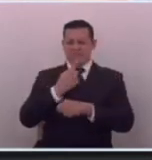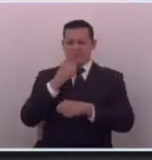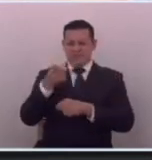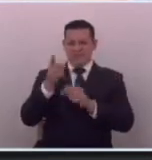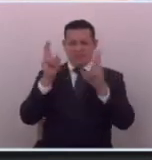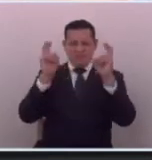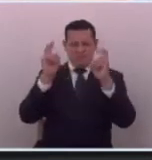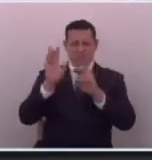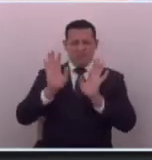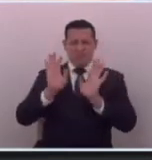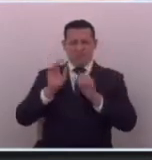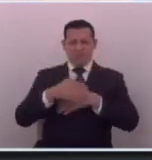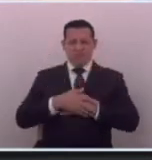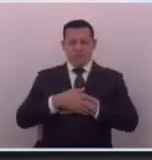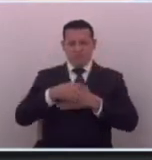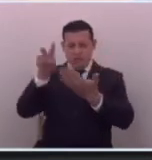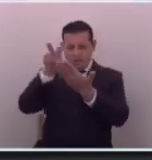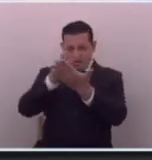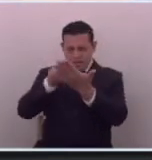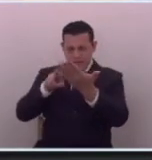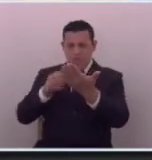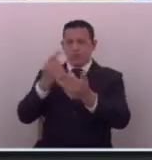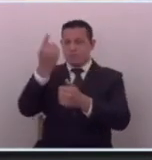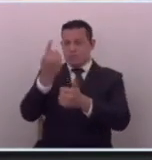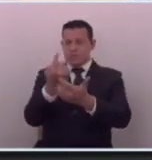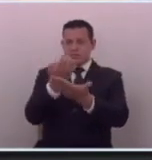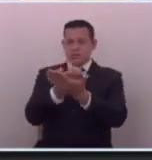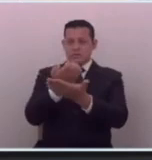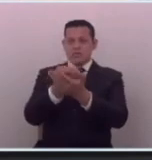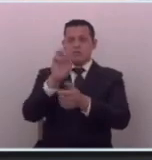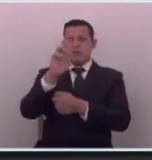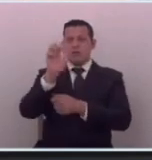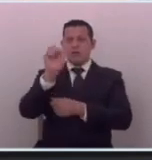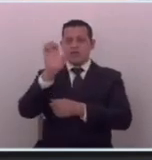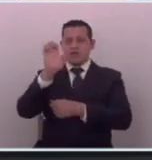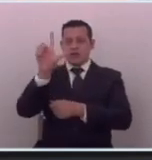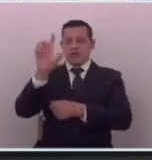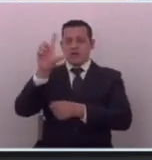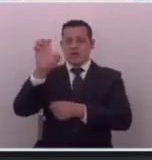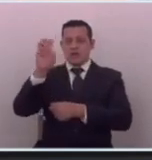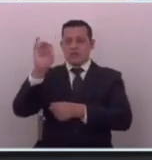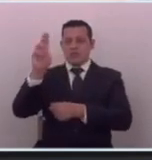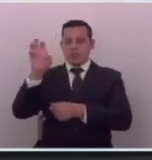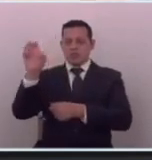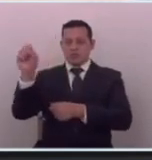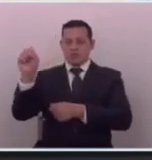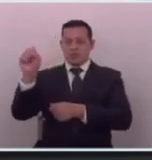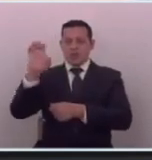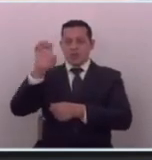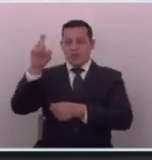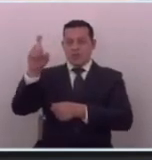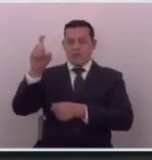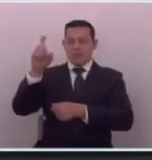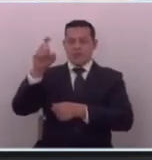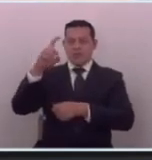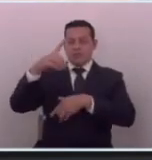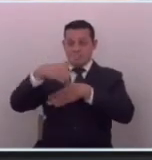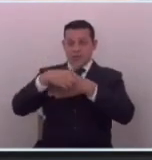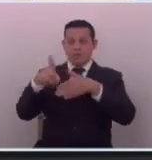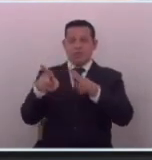titular y fui a leer y el economista era Rafael Lemos ex candidato diputado de arena